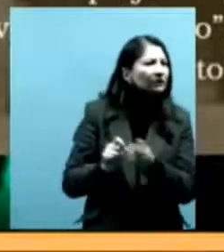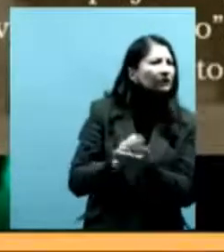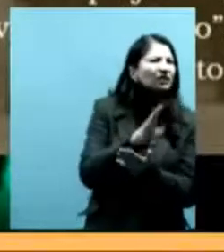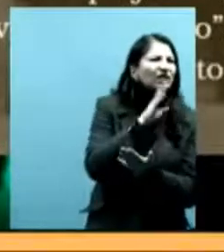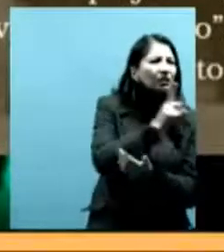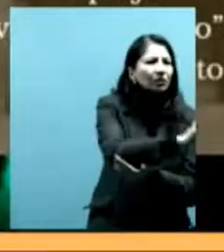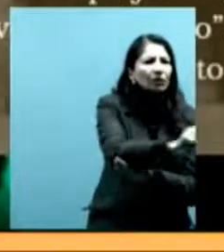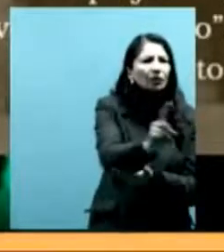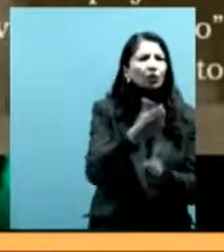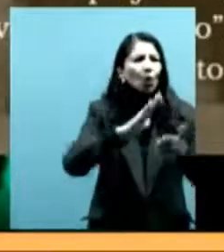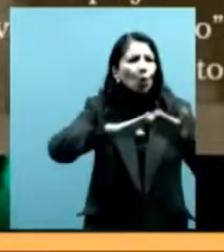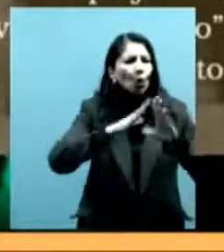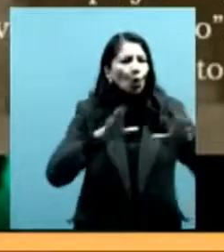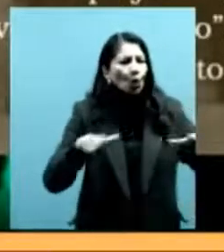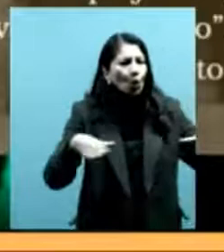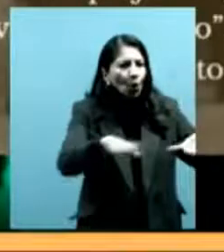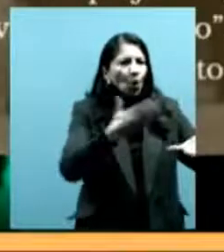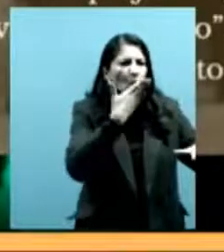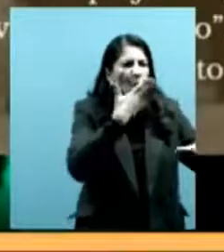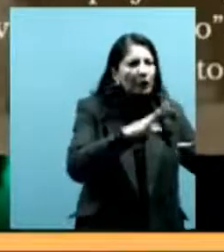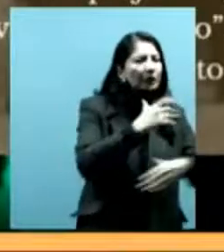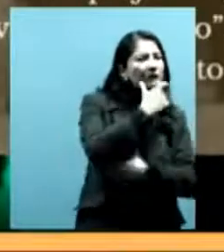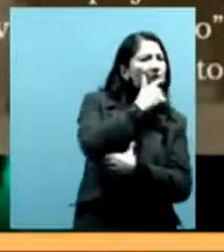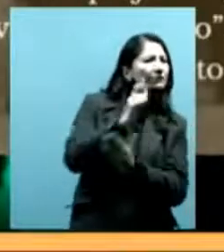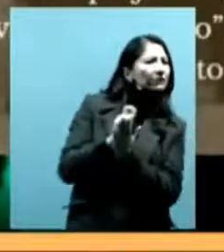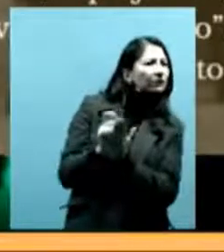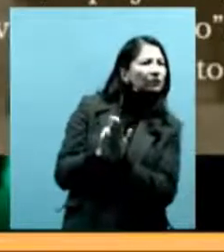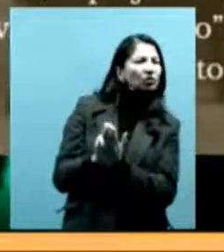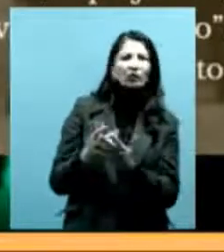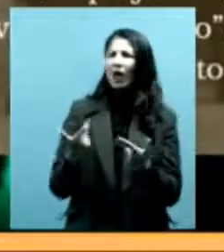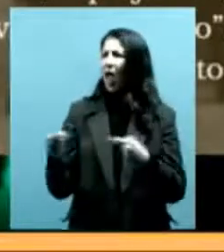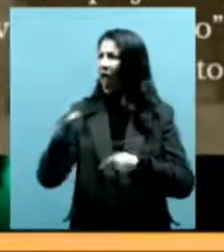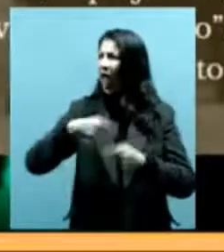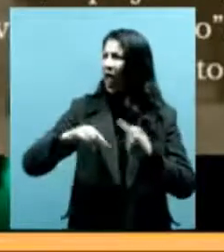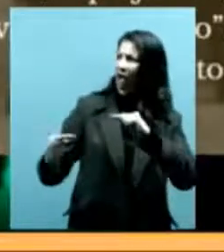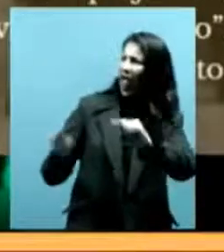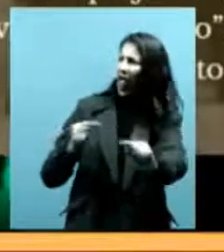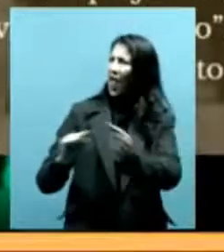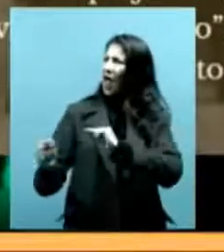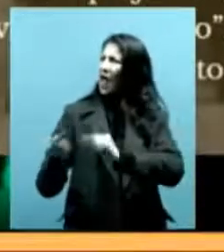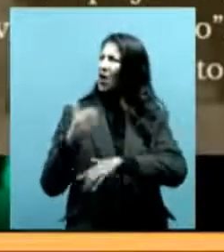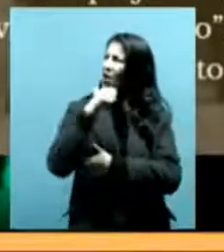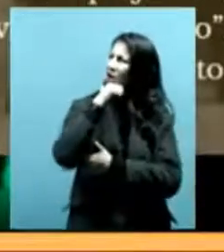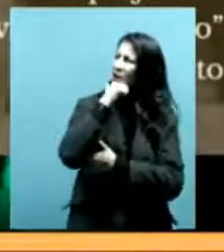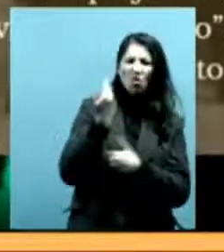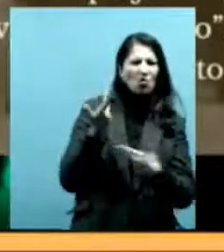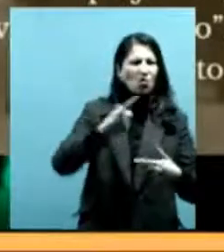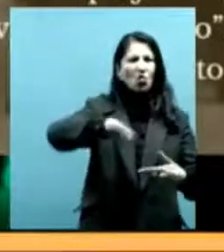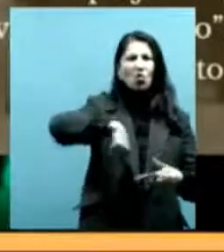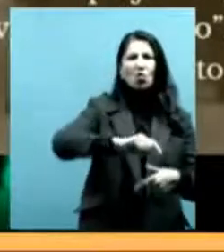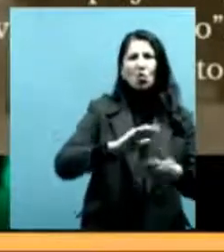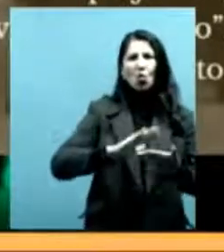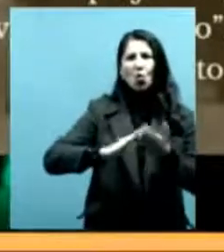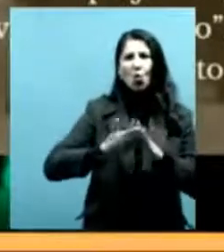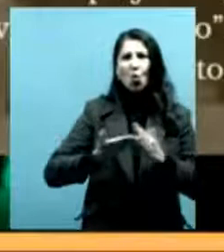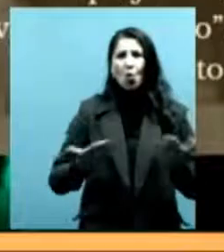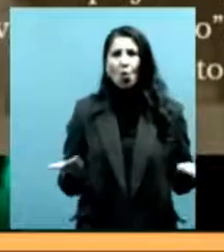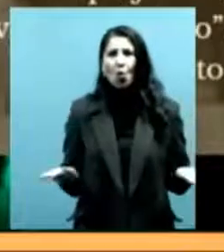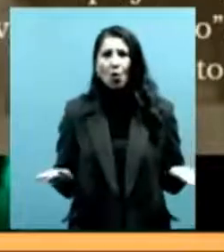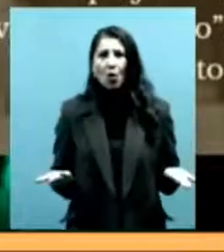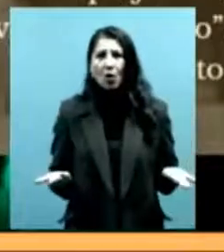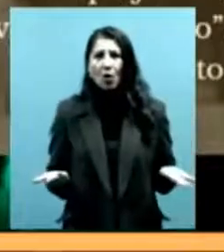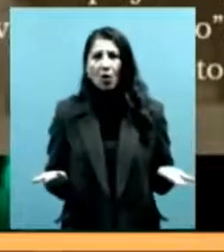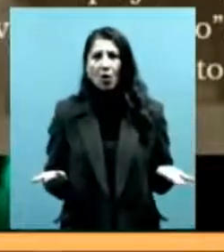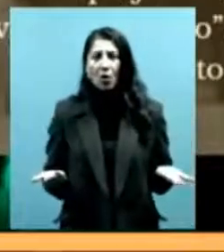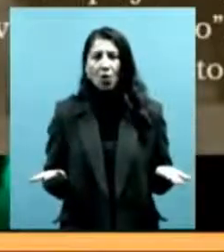miembros de esta comunidad mapuche. y se plantea una discusión sobre las pruebas porque había que dar cuenta de esa ancestralidad. No se podía